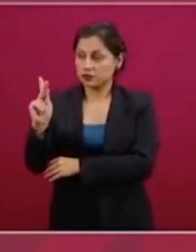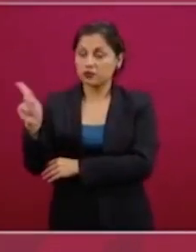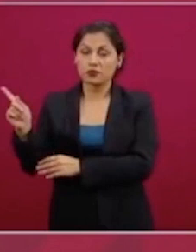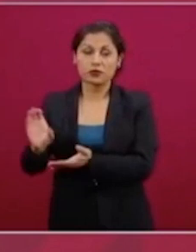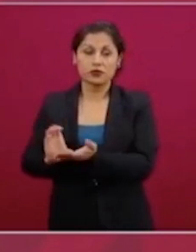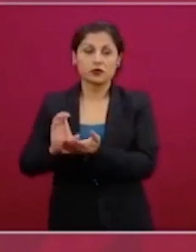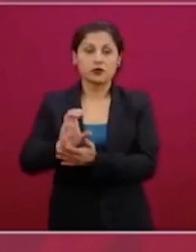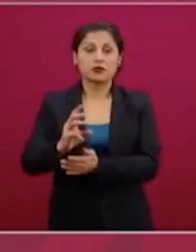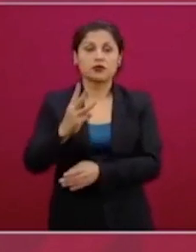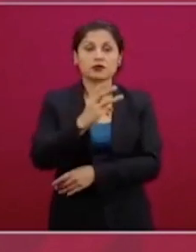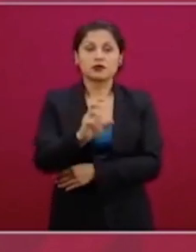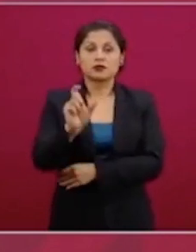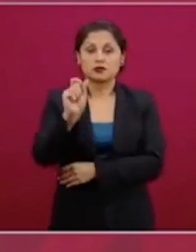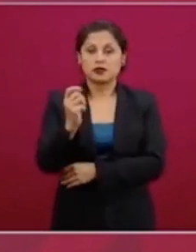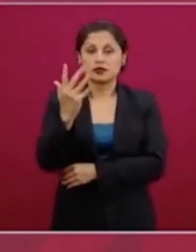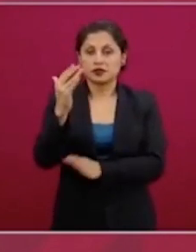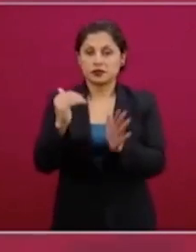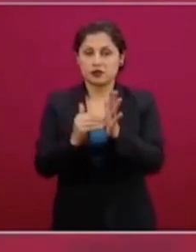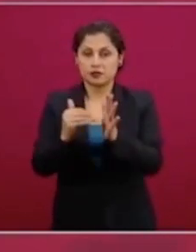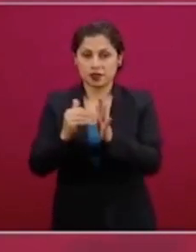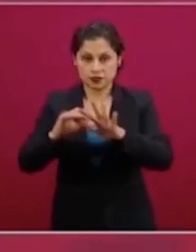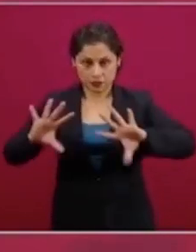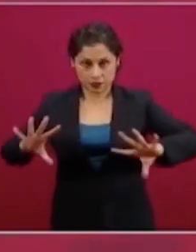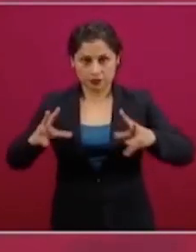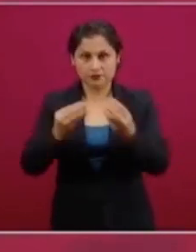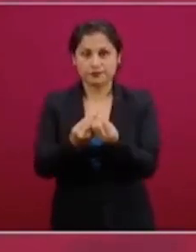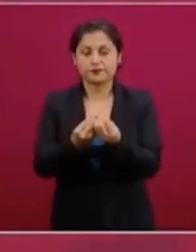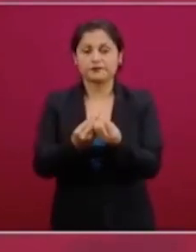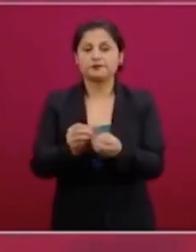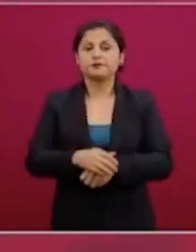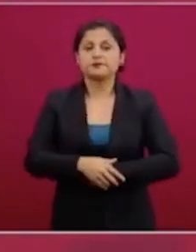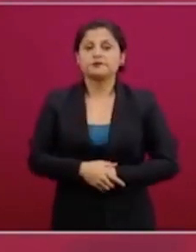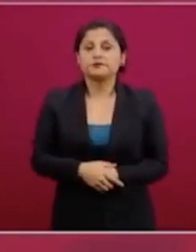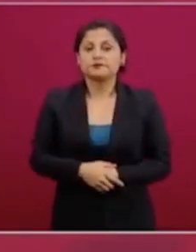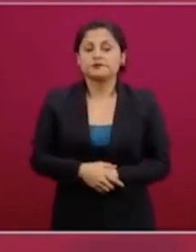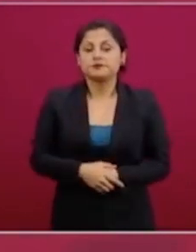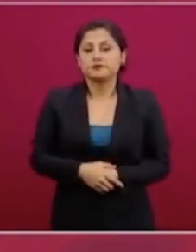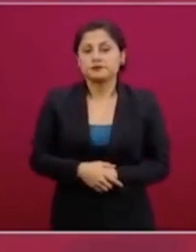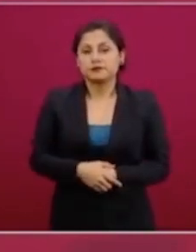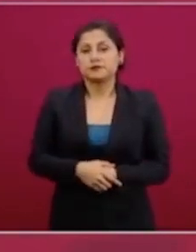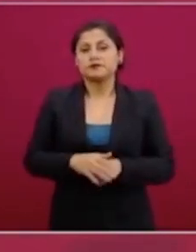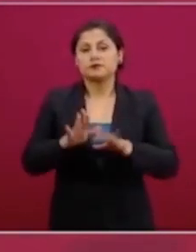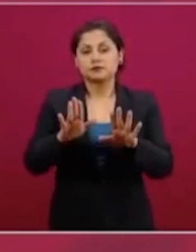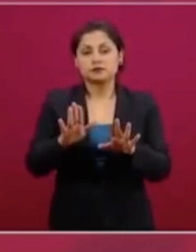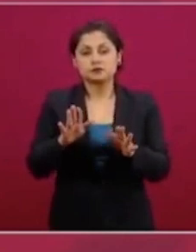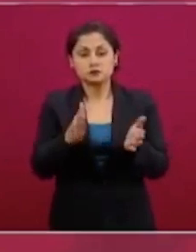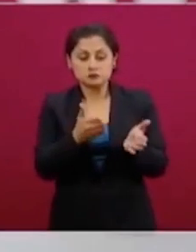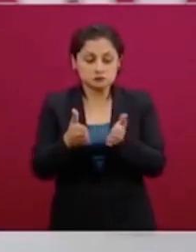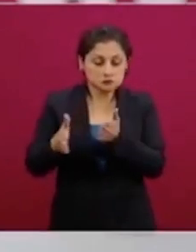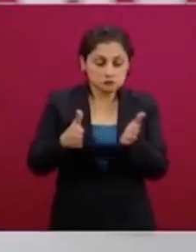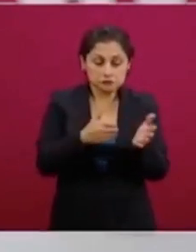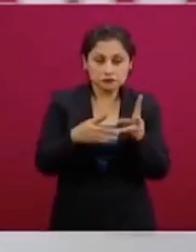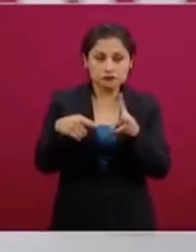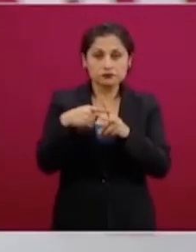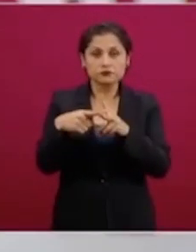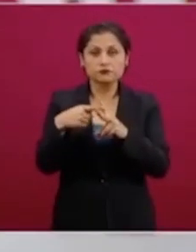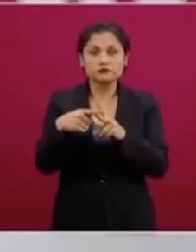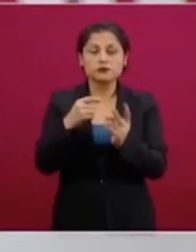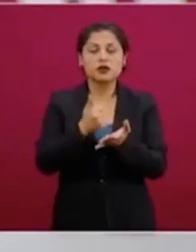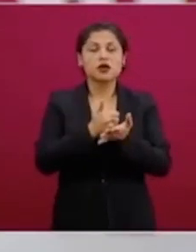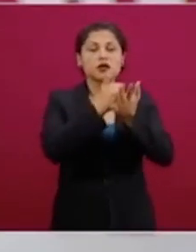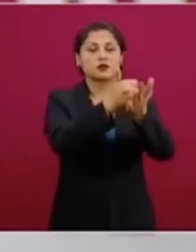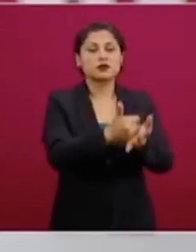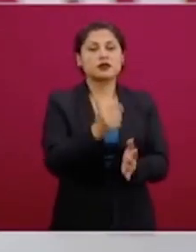325 millones de pesos. Esto significa que vamos a poder apoyar aproximadamente a cinco mil 500